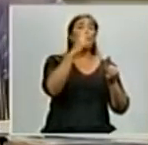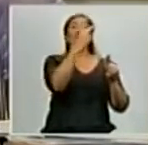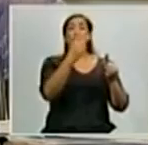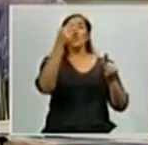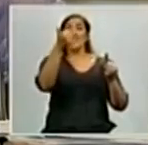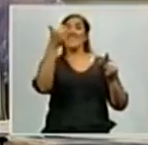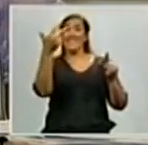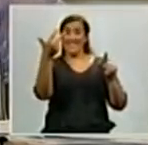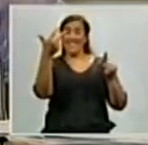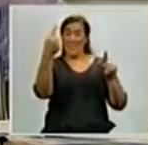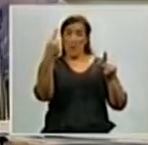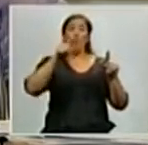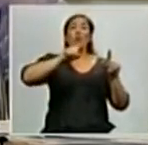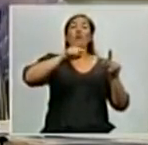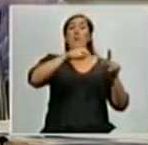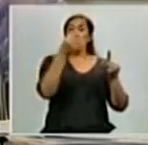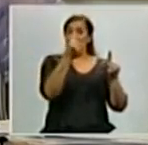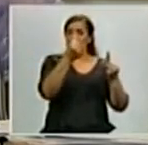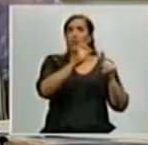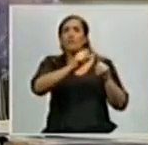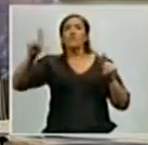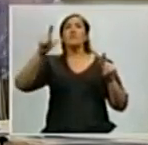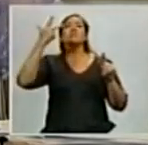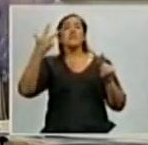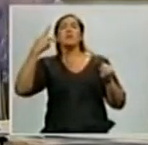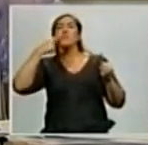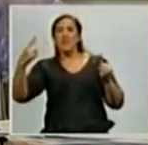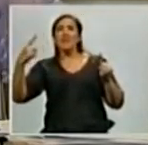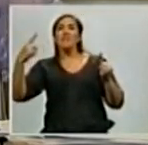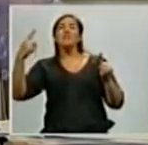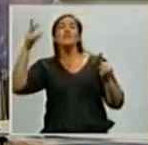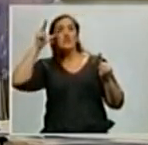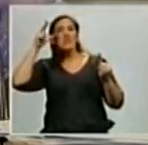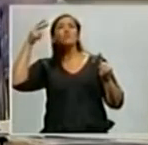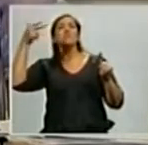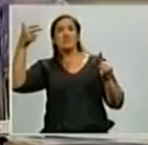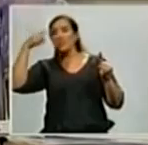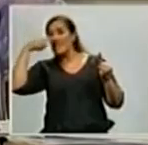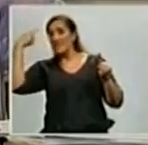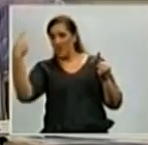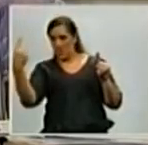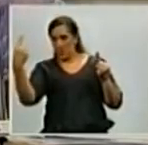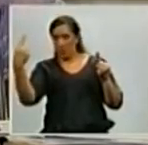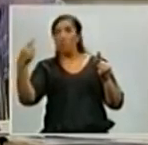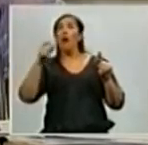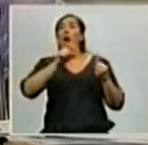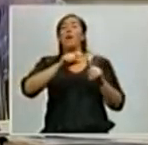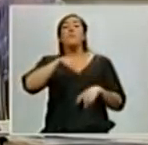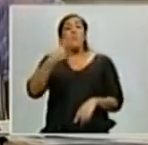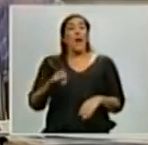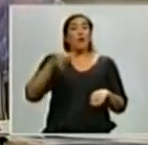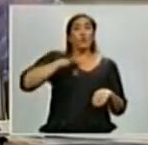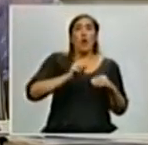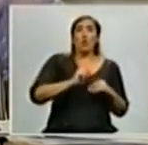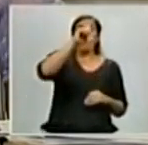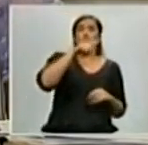pesos a 3.821,73. El máximo aumentará de 23